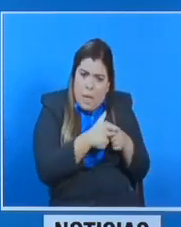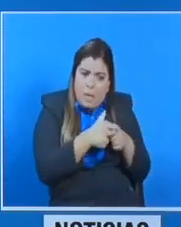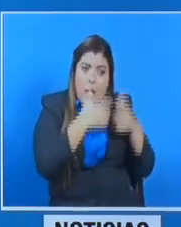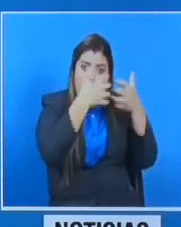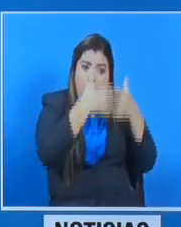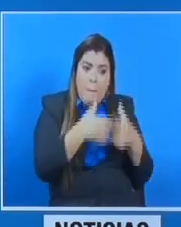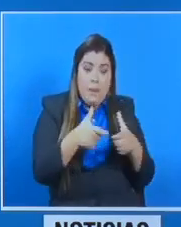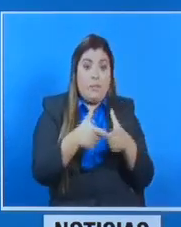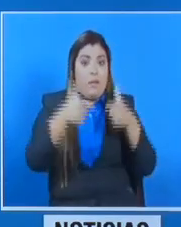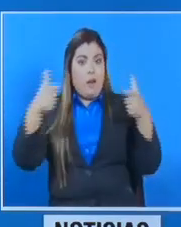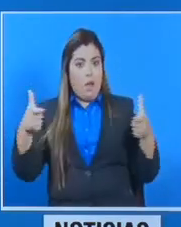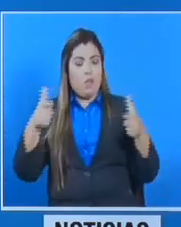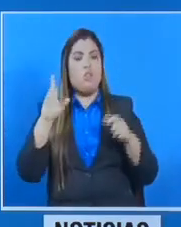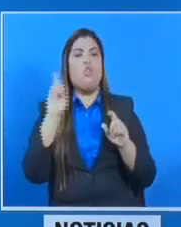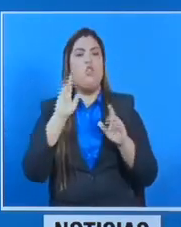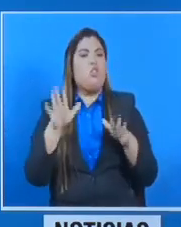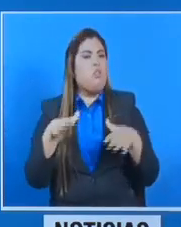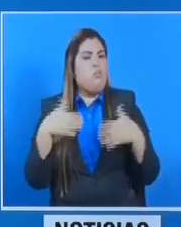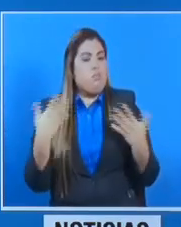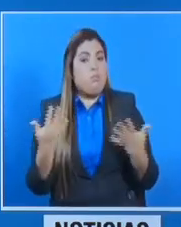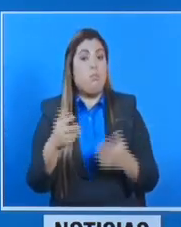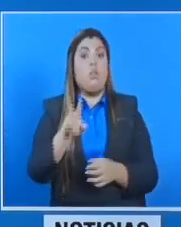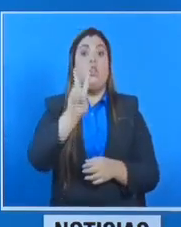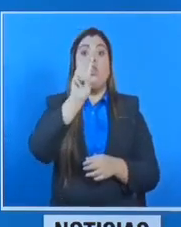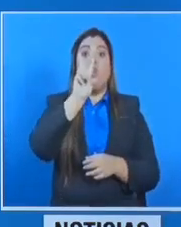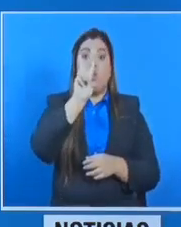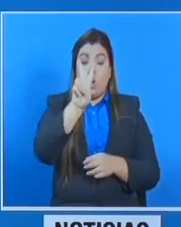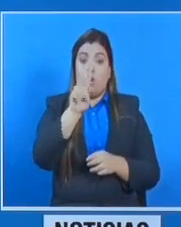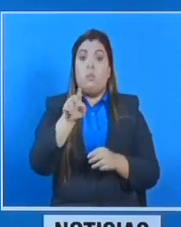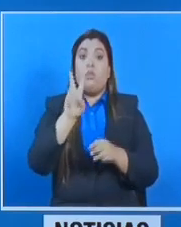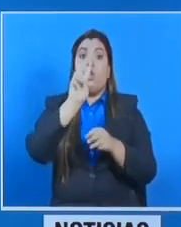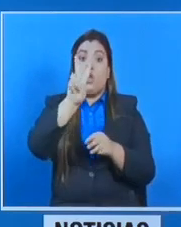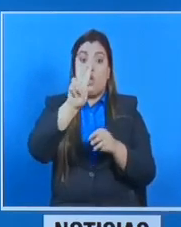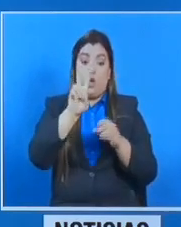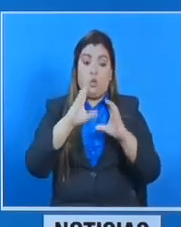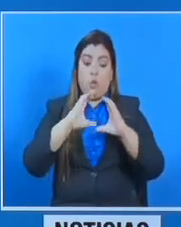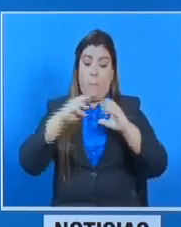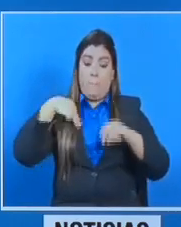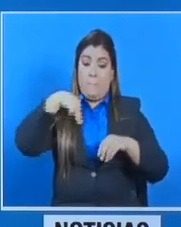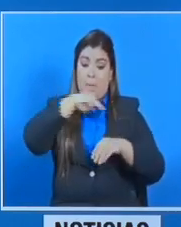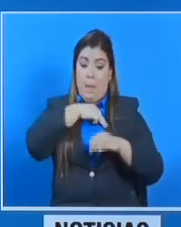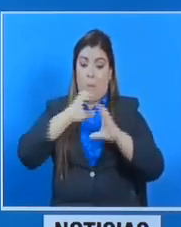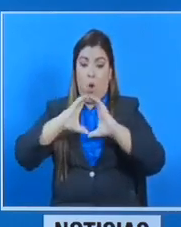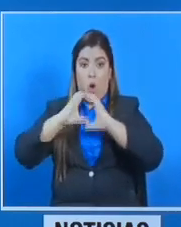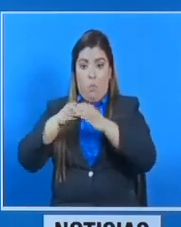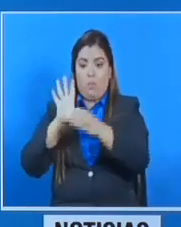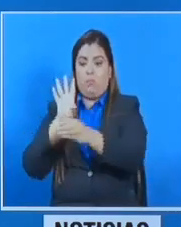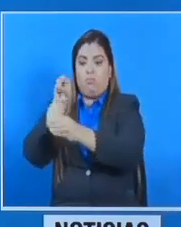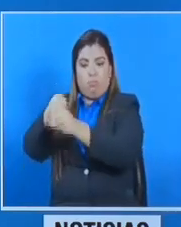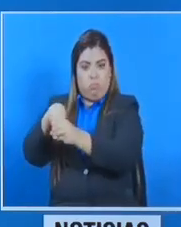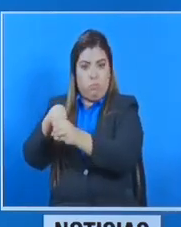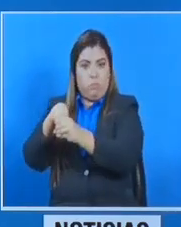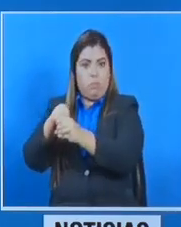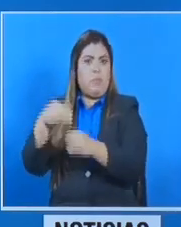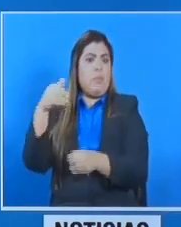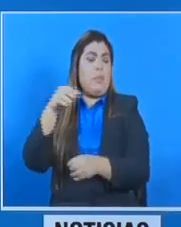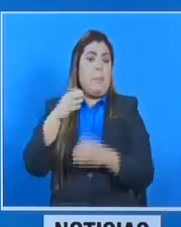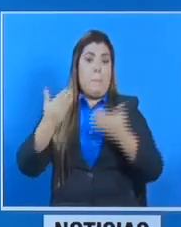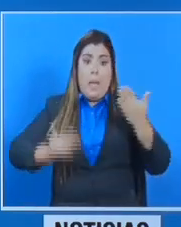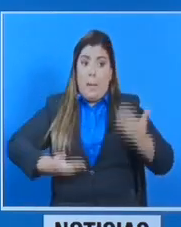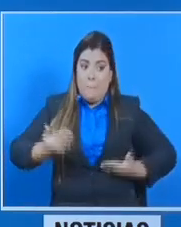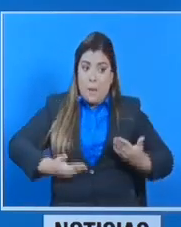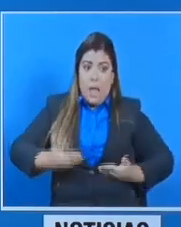donde estableceremos desde dos integrantes de estos comités de salud hasta las empresas que tengan más de 41